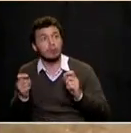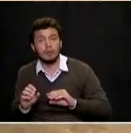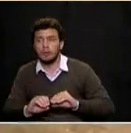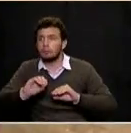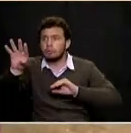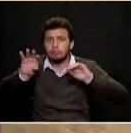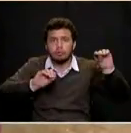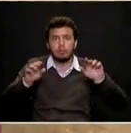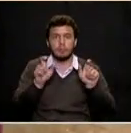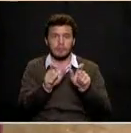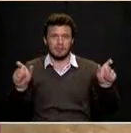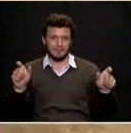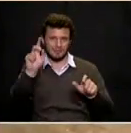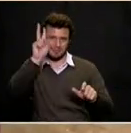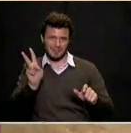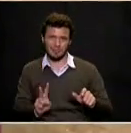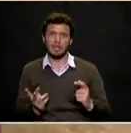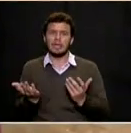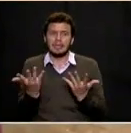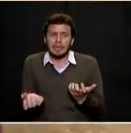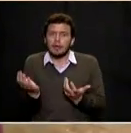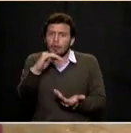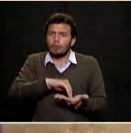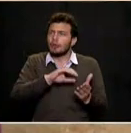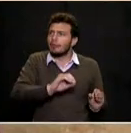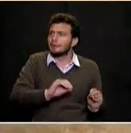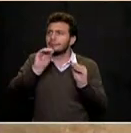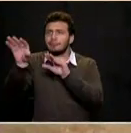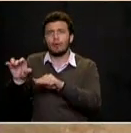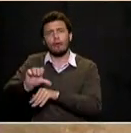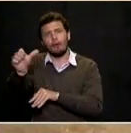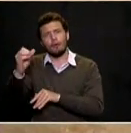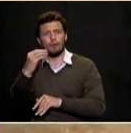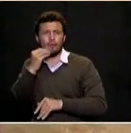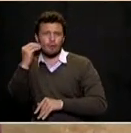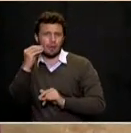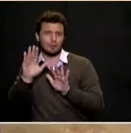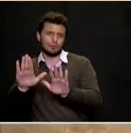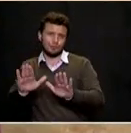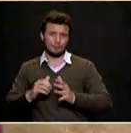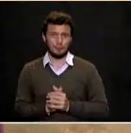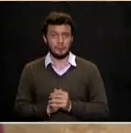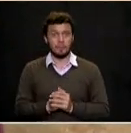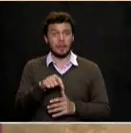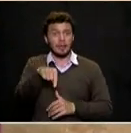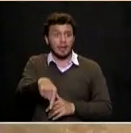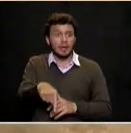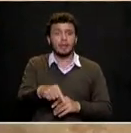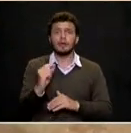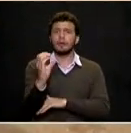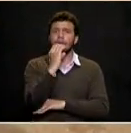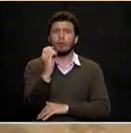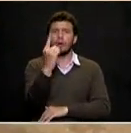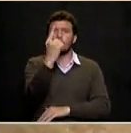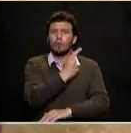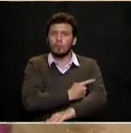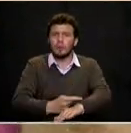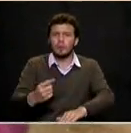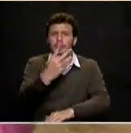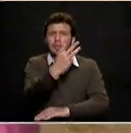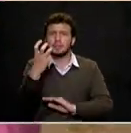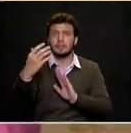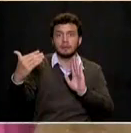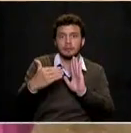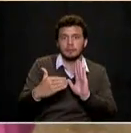a sus hogares. Lo primero que hay que decir es que en Colombia han llegado 1.300.000 venezolanos con cifras a junio de este año.